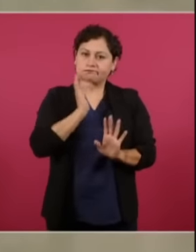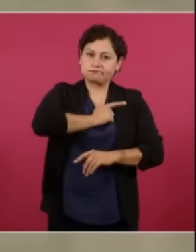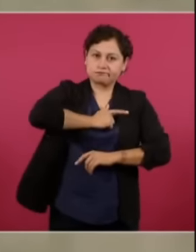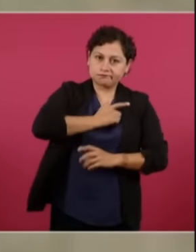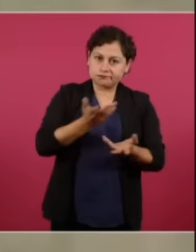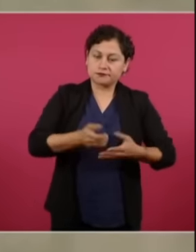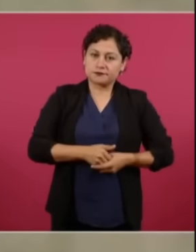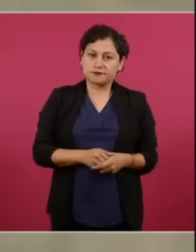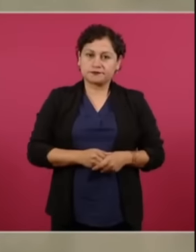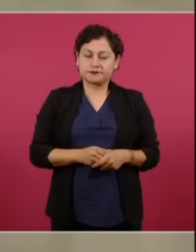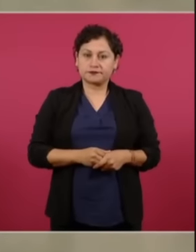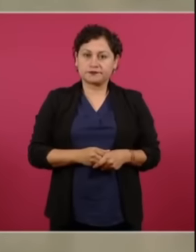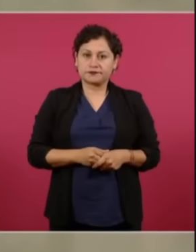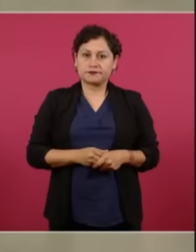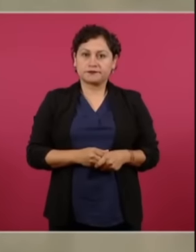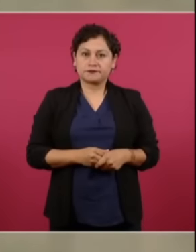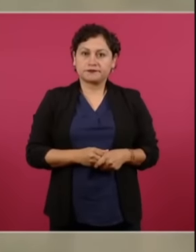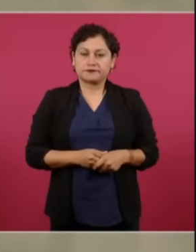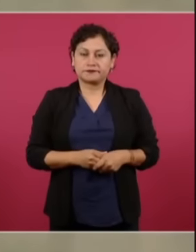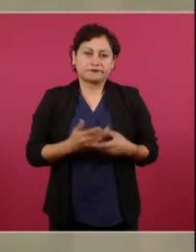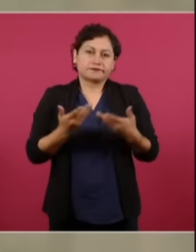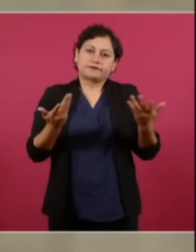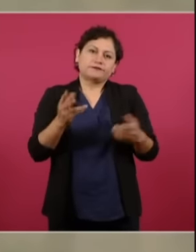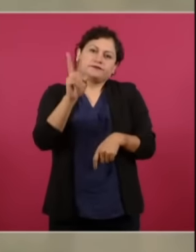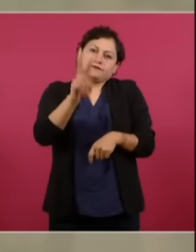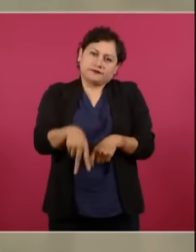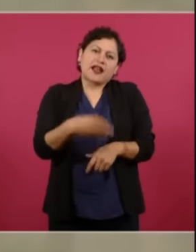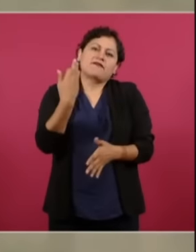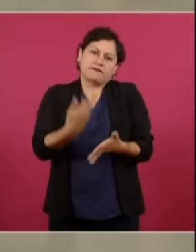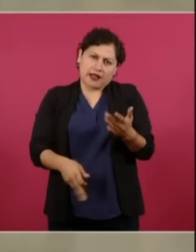este vivir tan aburridos